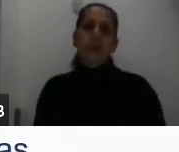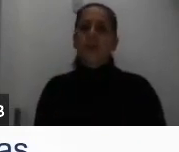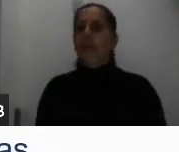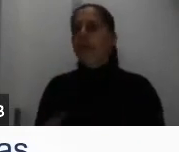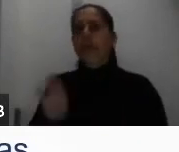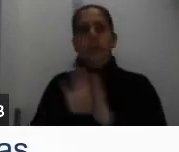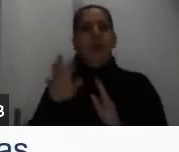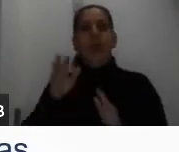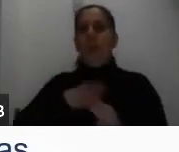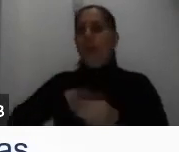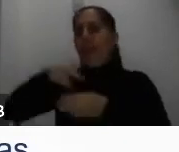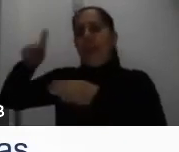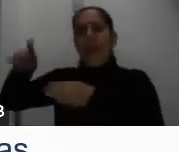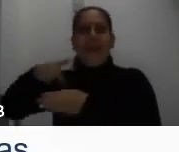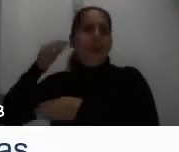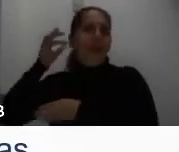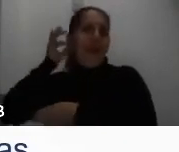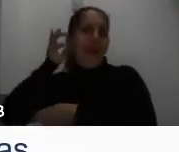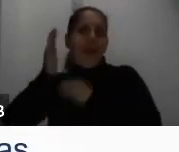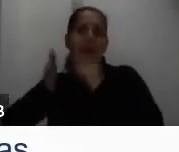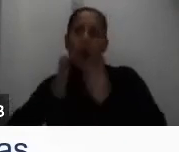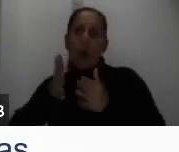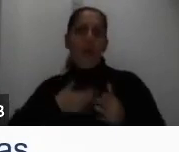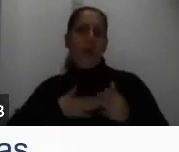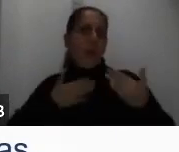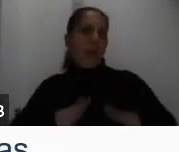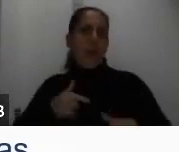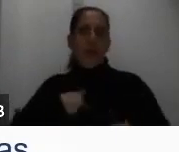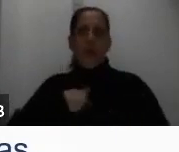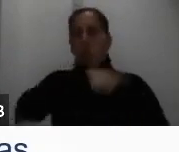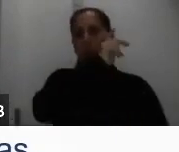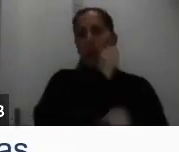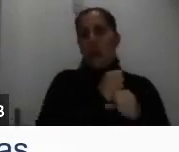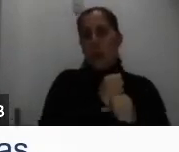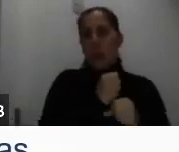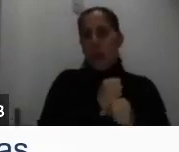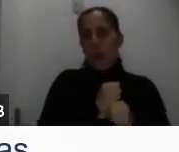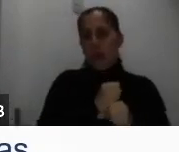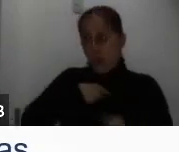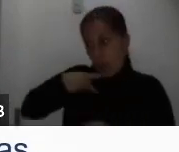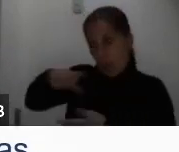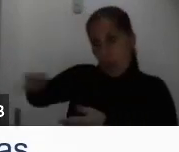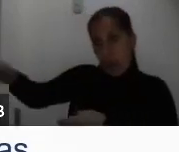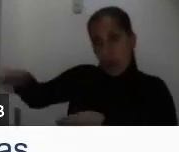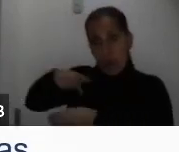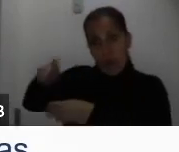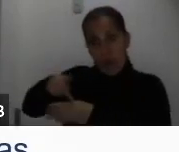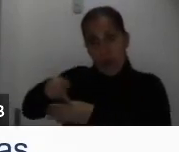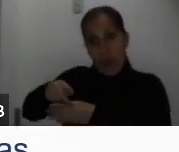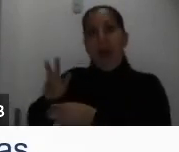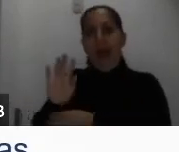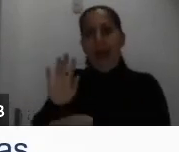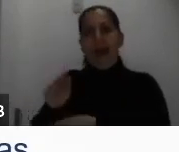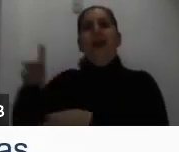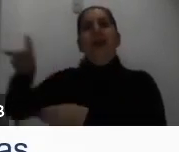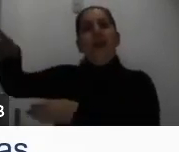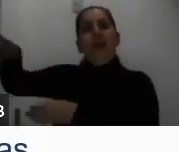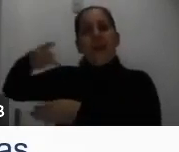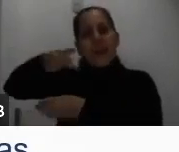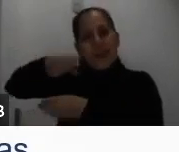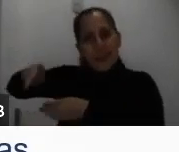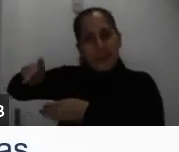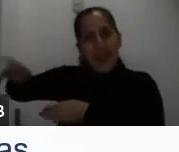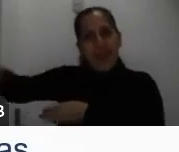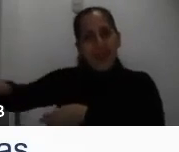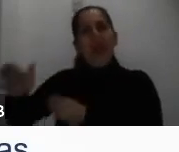prima me cuida a los hijos porque yo voy a trabajar, entonces mi prima va a hacer una carta haciendo constar que mi persona